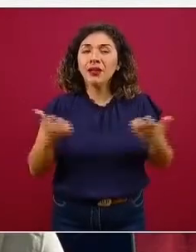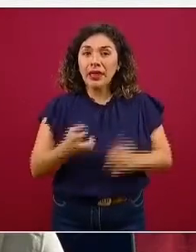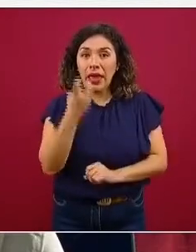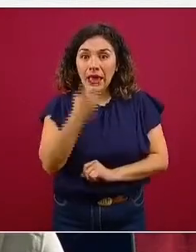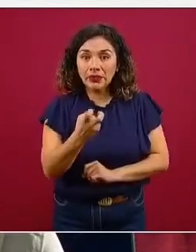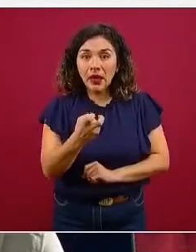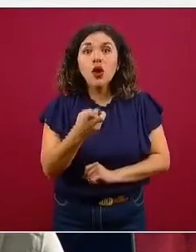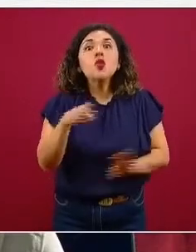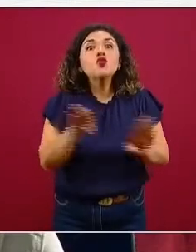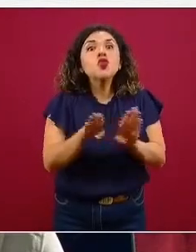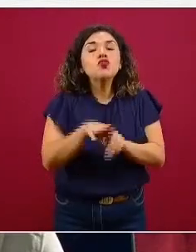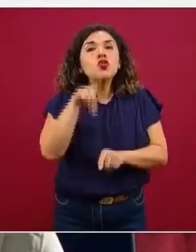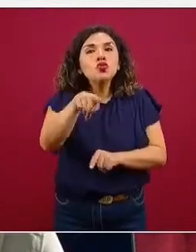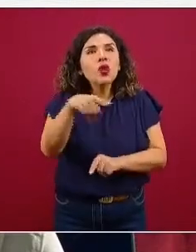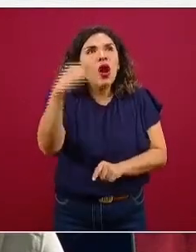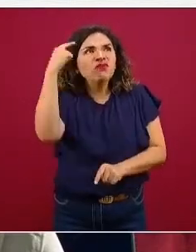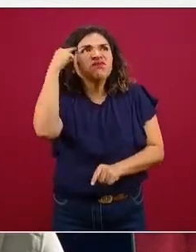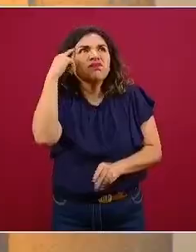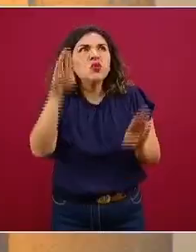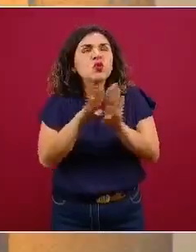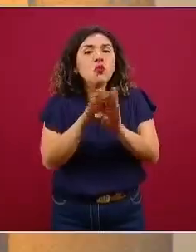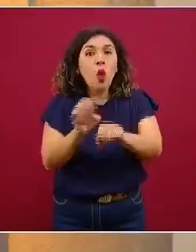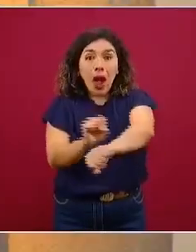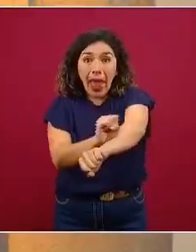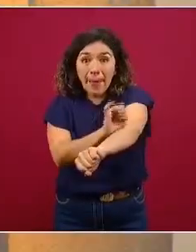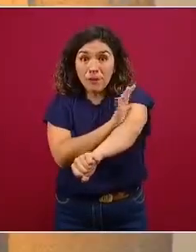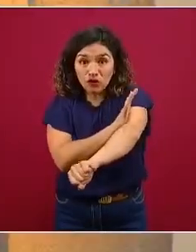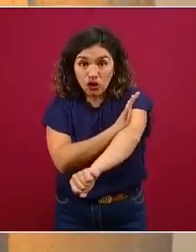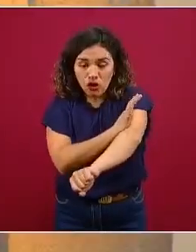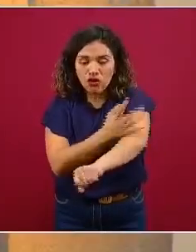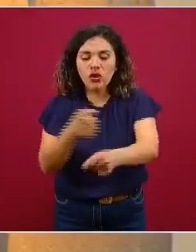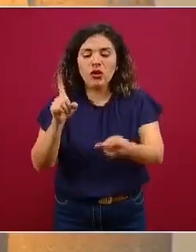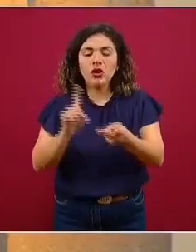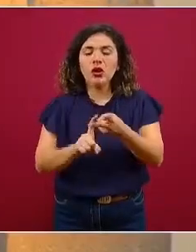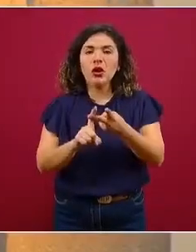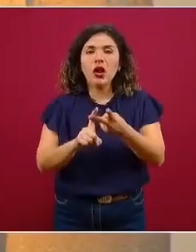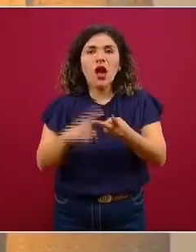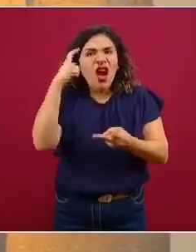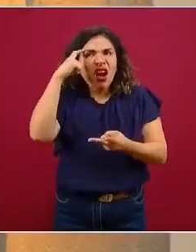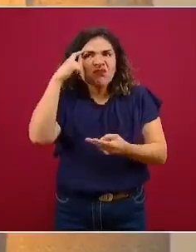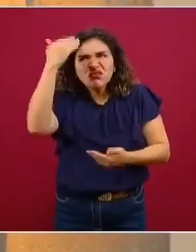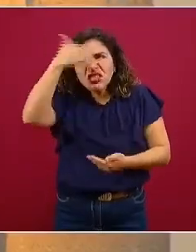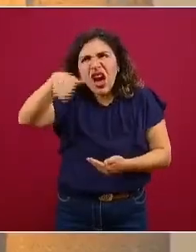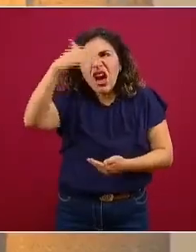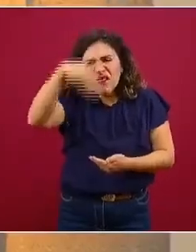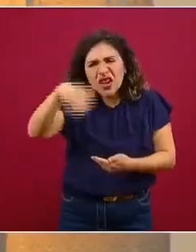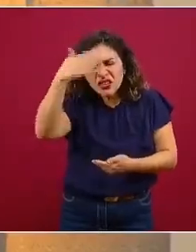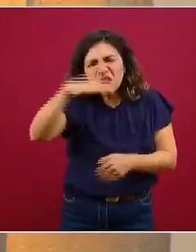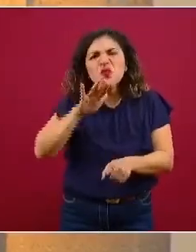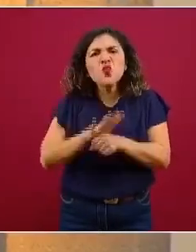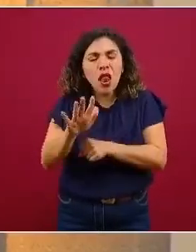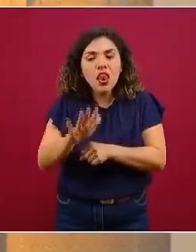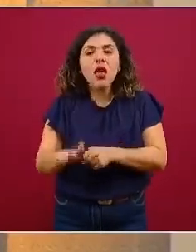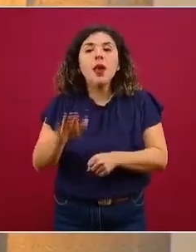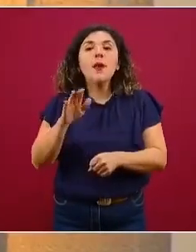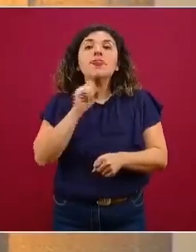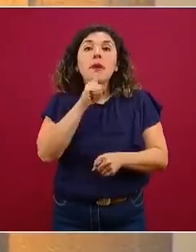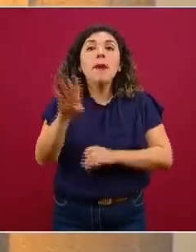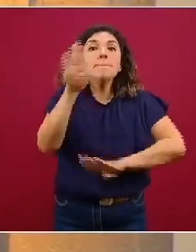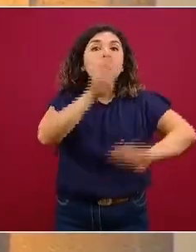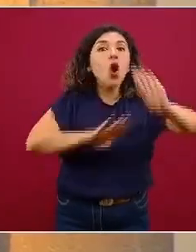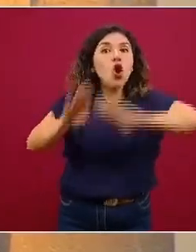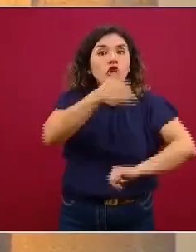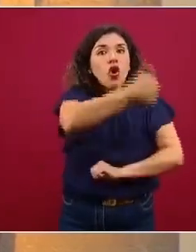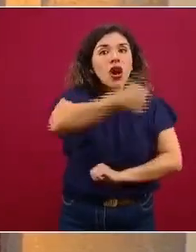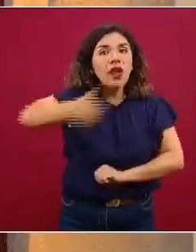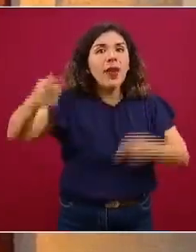proceso dinámico entre nuestros mecanismos emocionales, nuestros mecanismos cognitivos, agregaría inclusive biológicos que